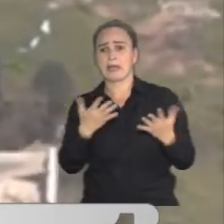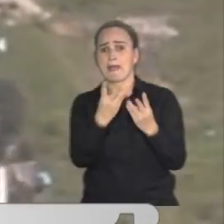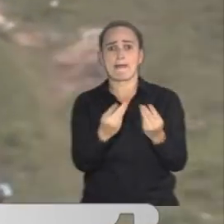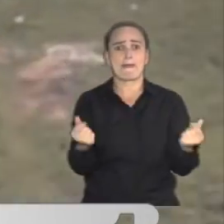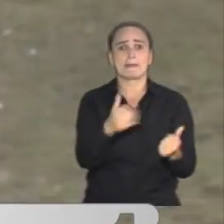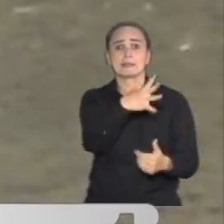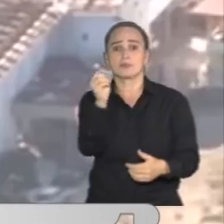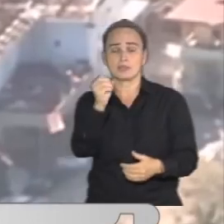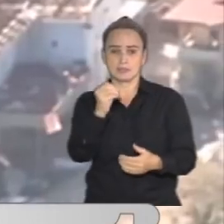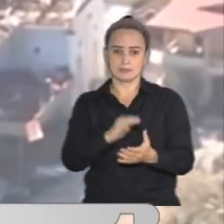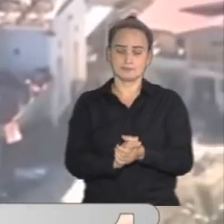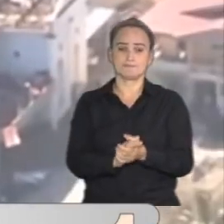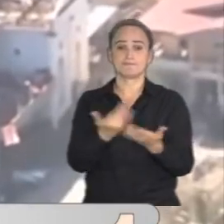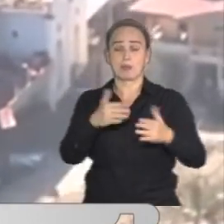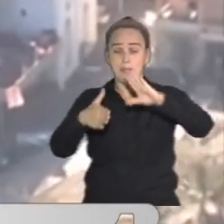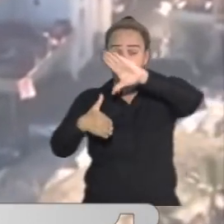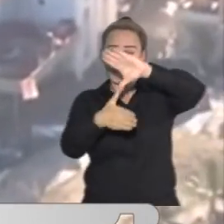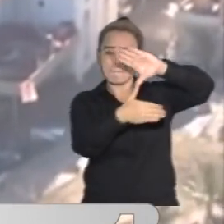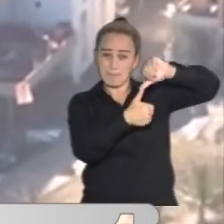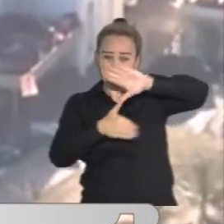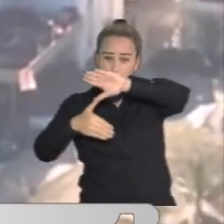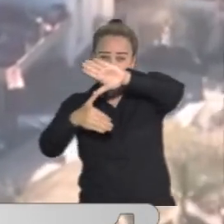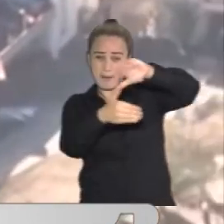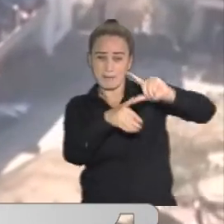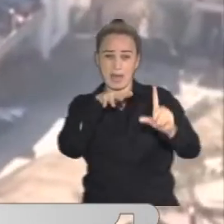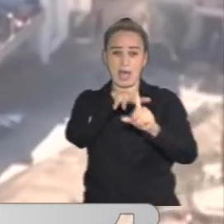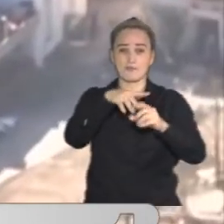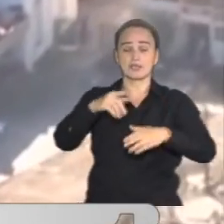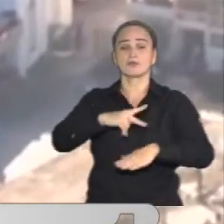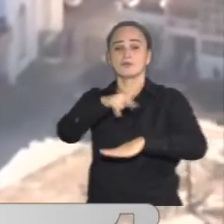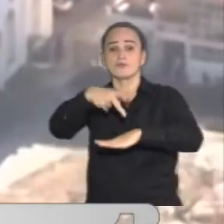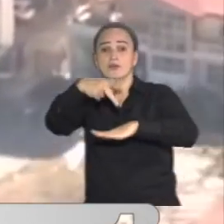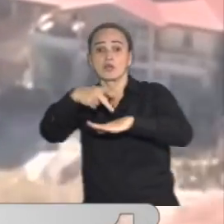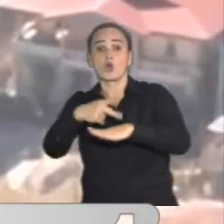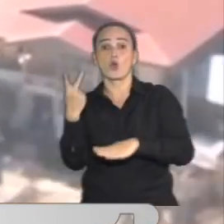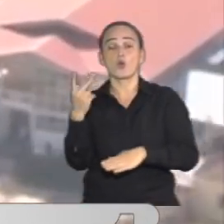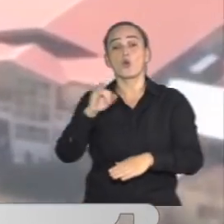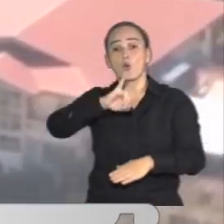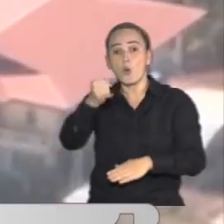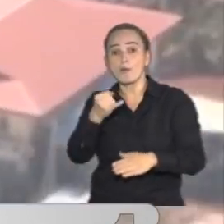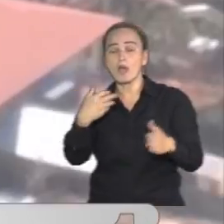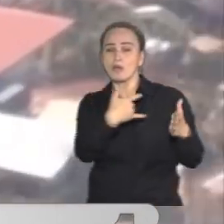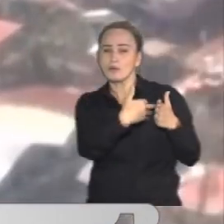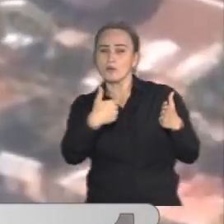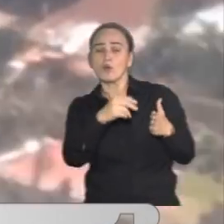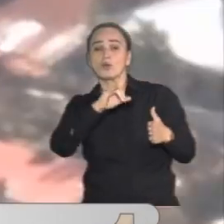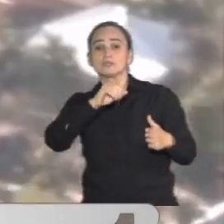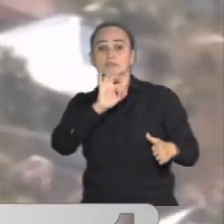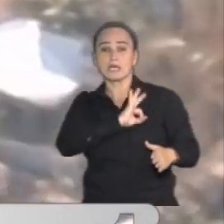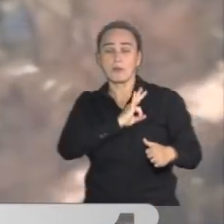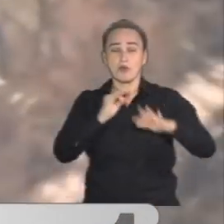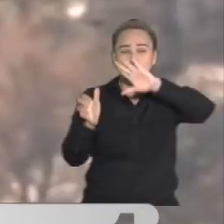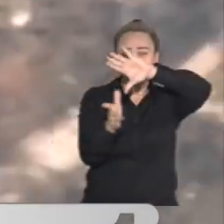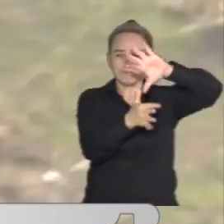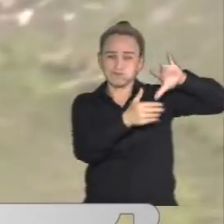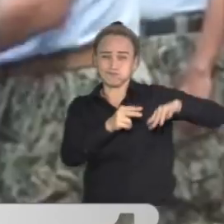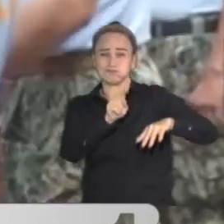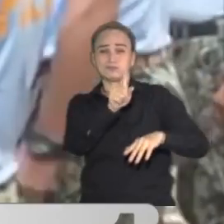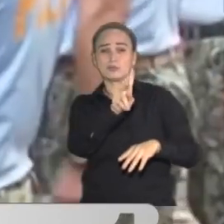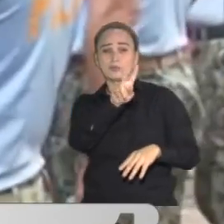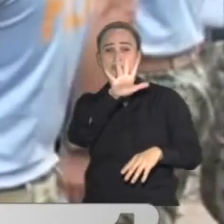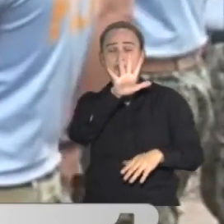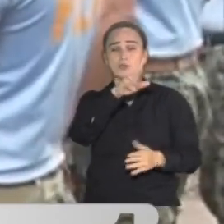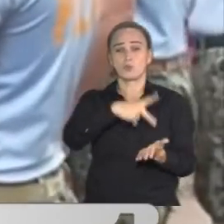desaparecidas. El tifón azotó Filipinas desde el jueves y hasta el sábado, con vientos de 195 kilómetros por hora.